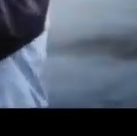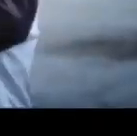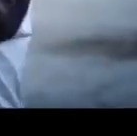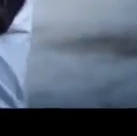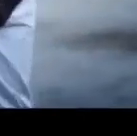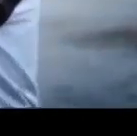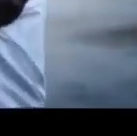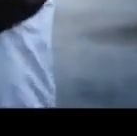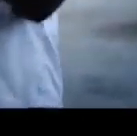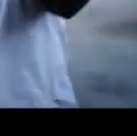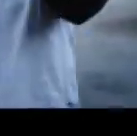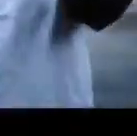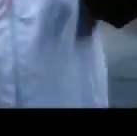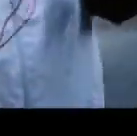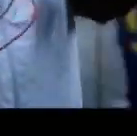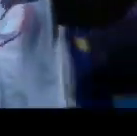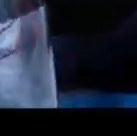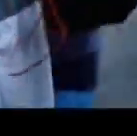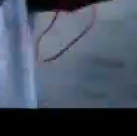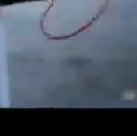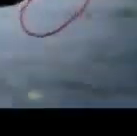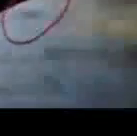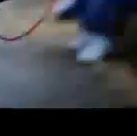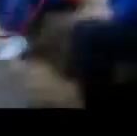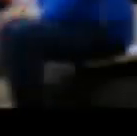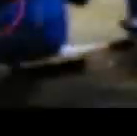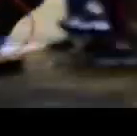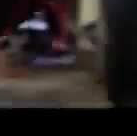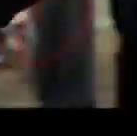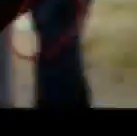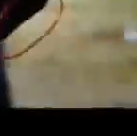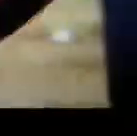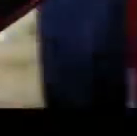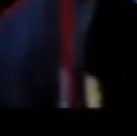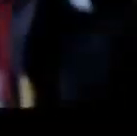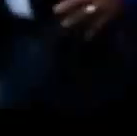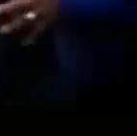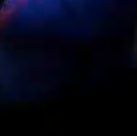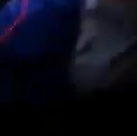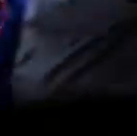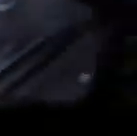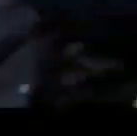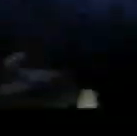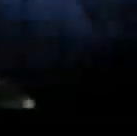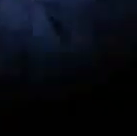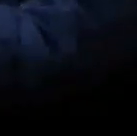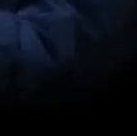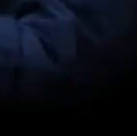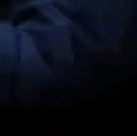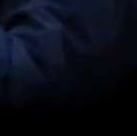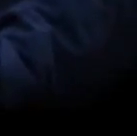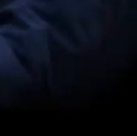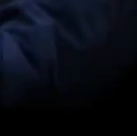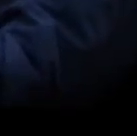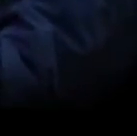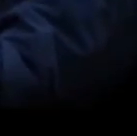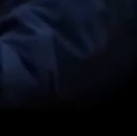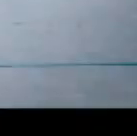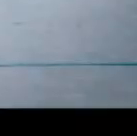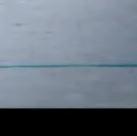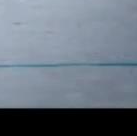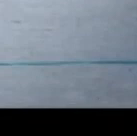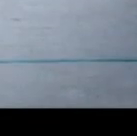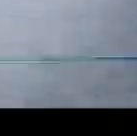Bastante Reñidas Y alegres Porque es un deporte También alegre Se juega con banda Con música Y todo eso